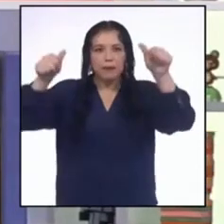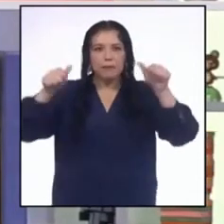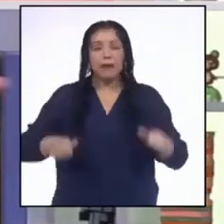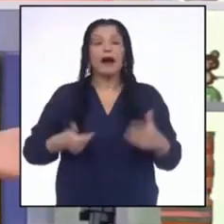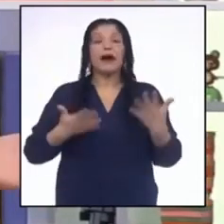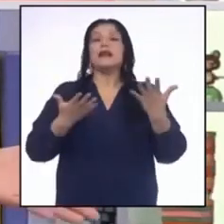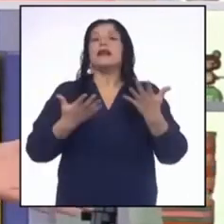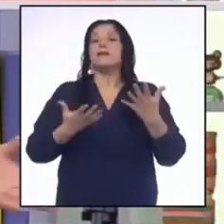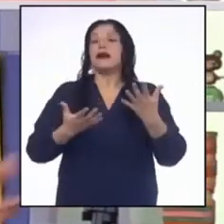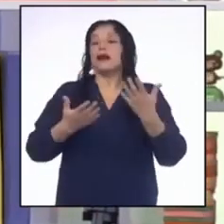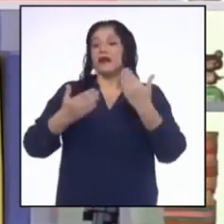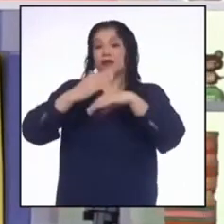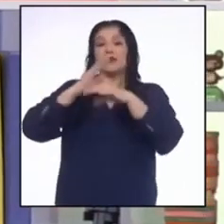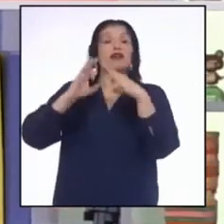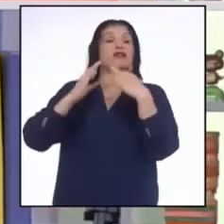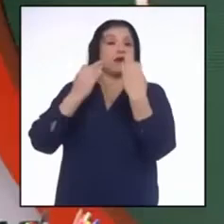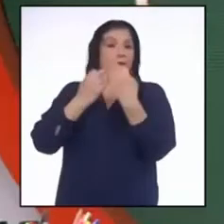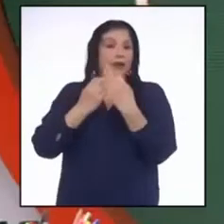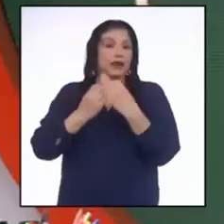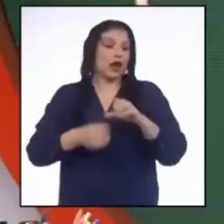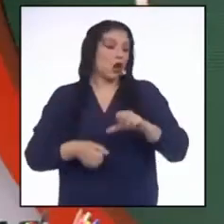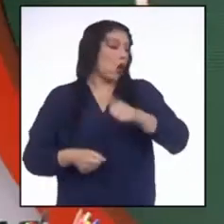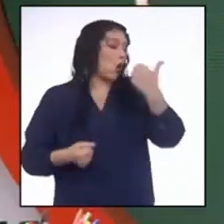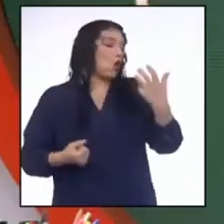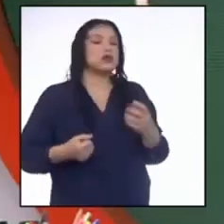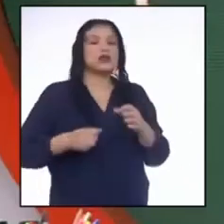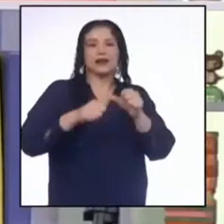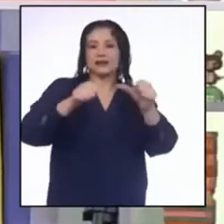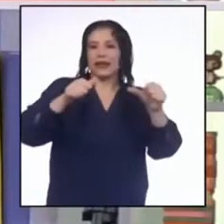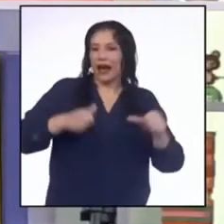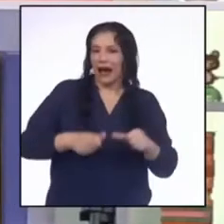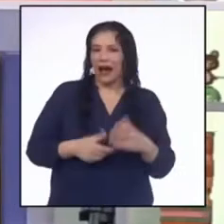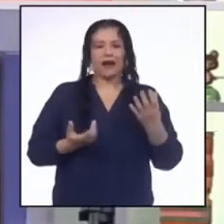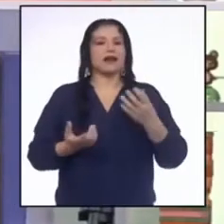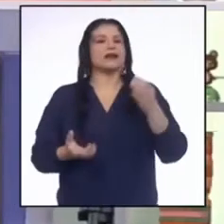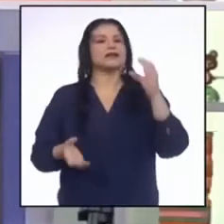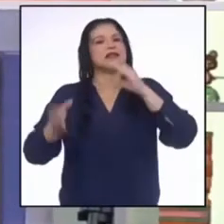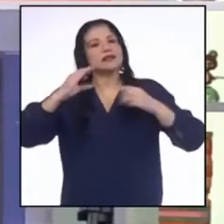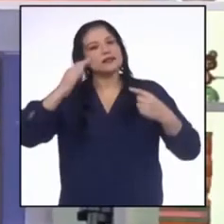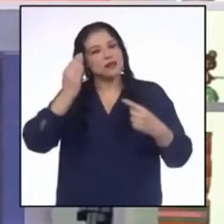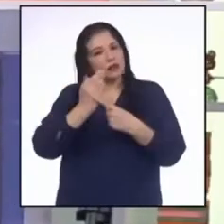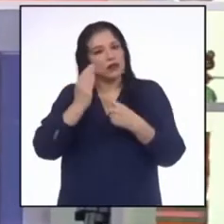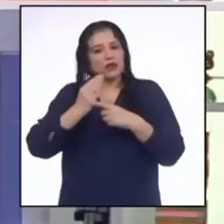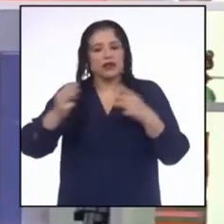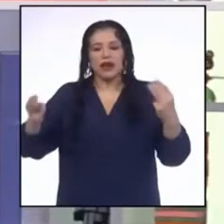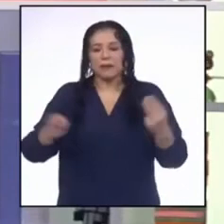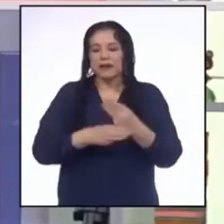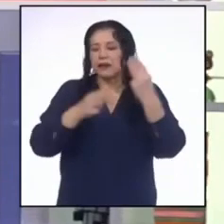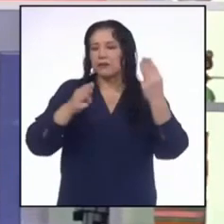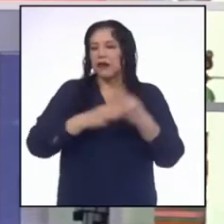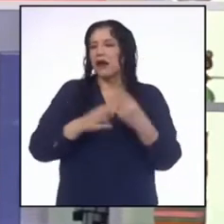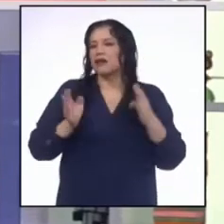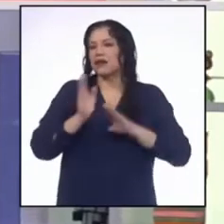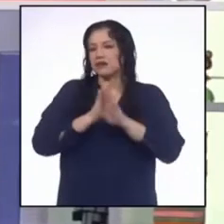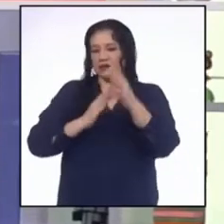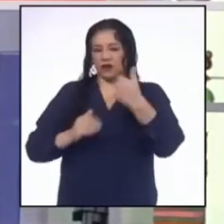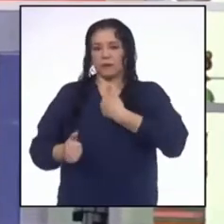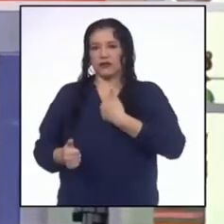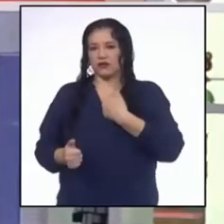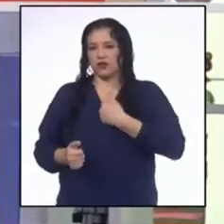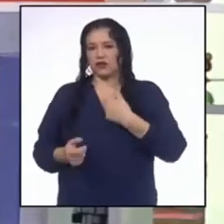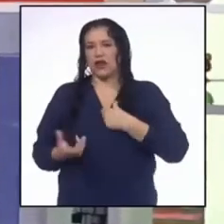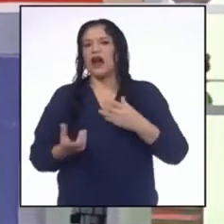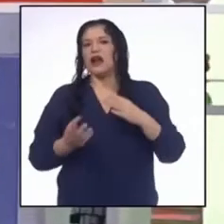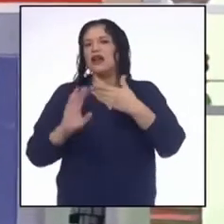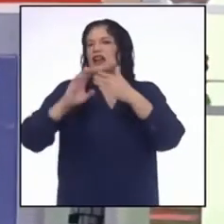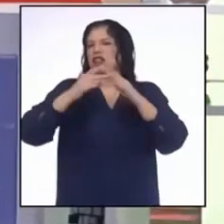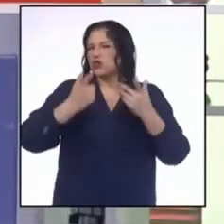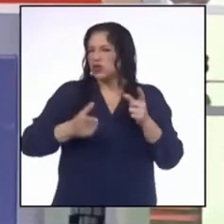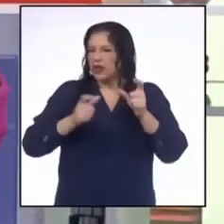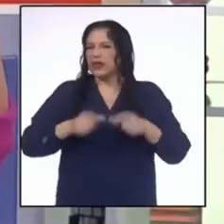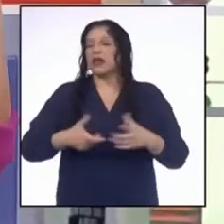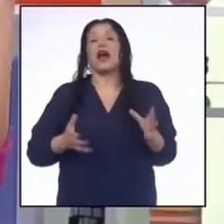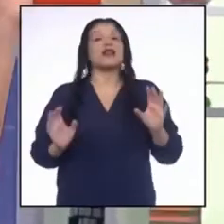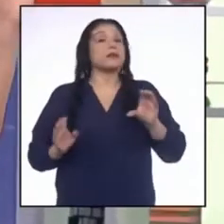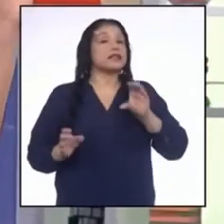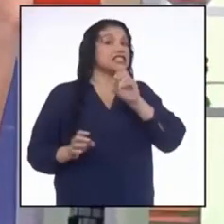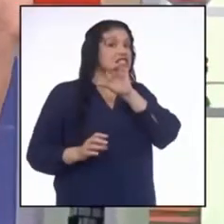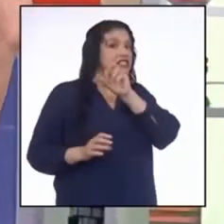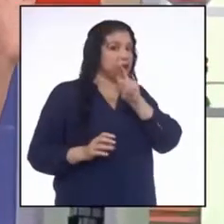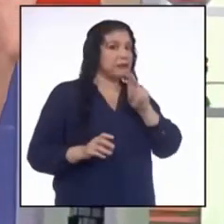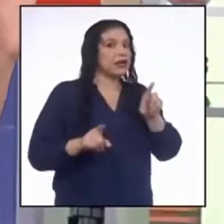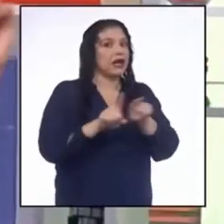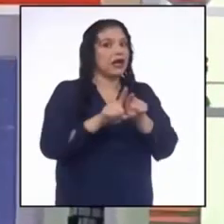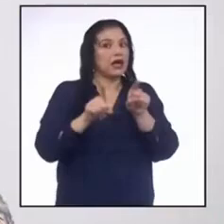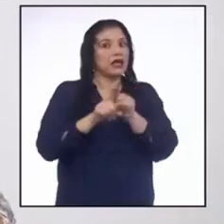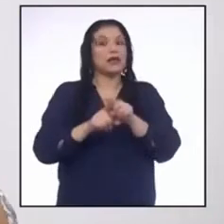las demás áreas, es decir, matemáticas, ciencia y tecnología, desarrollo personal, ciudadanía y cívica. Ah, y